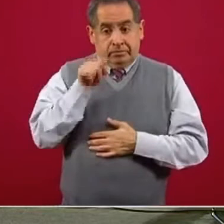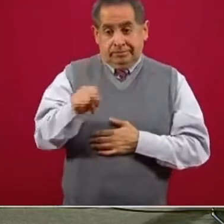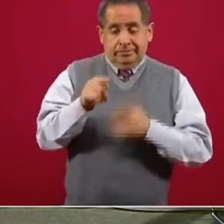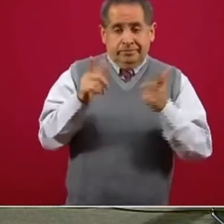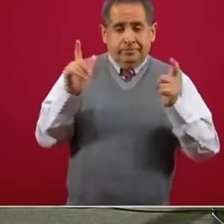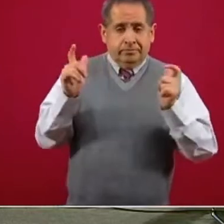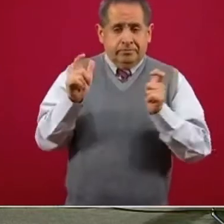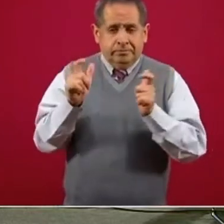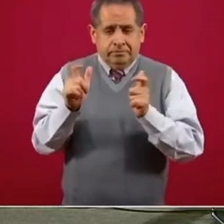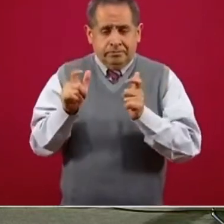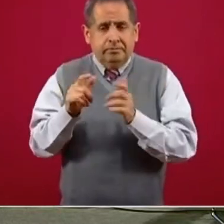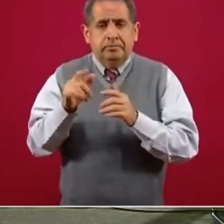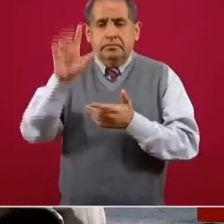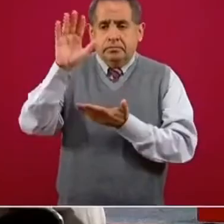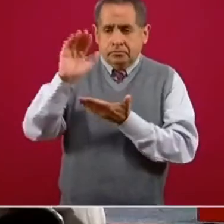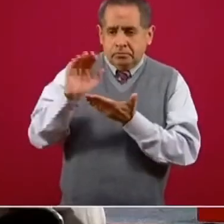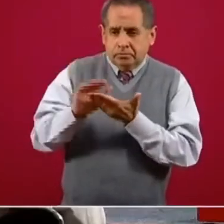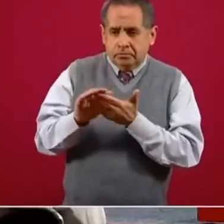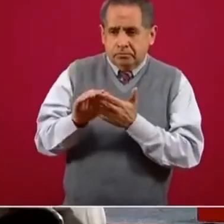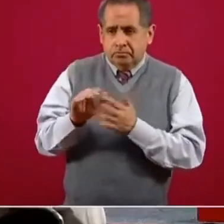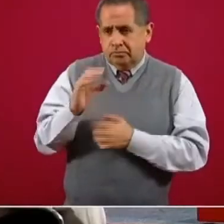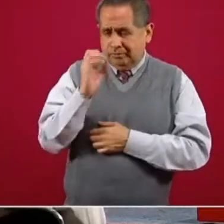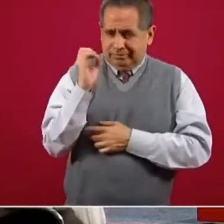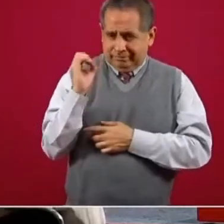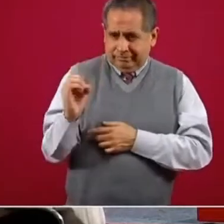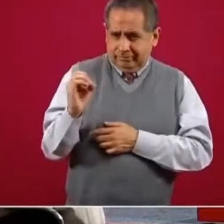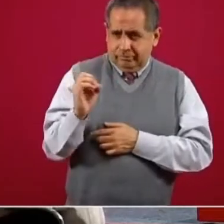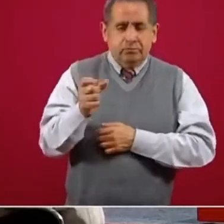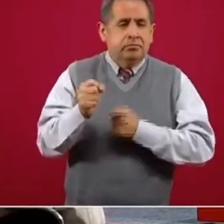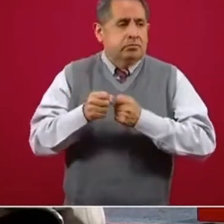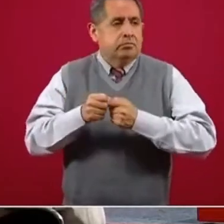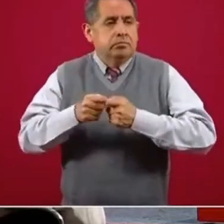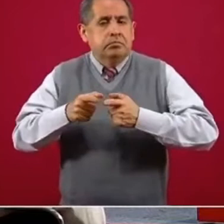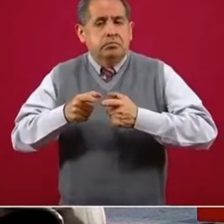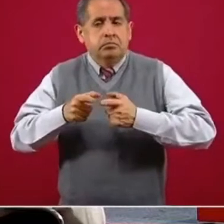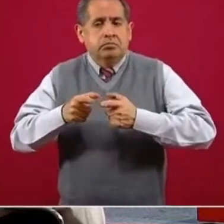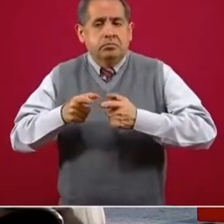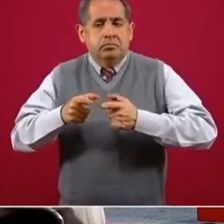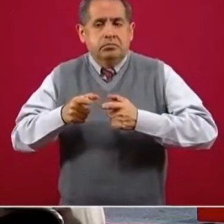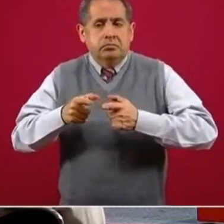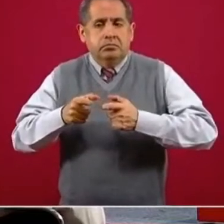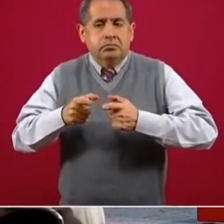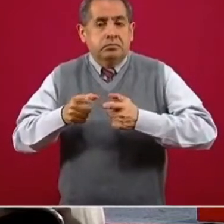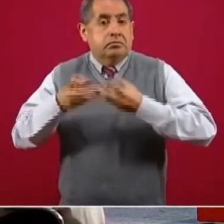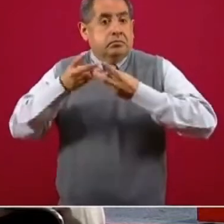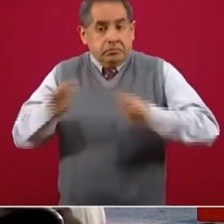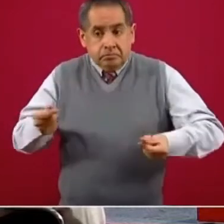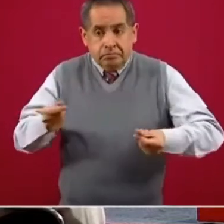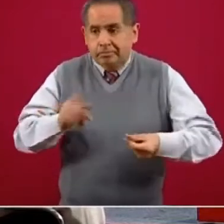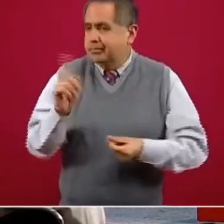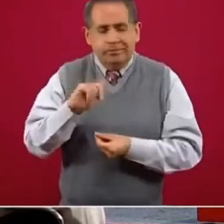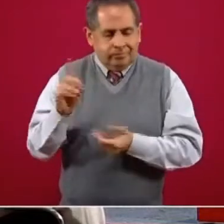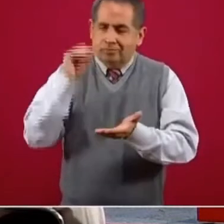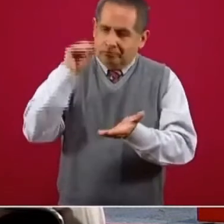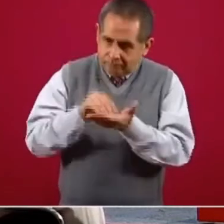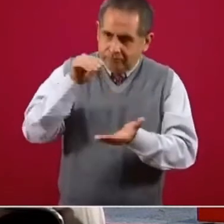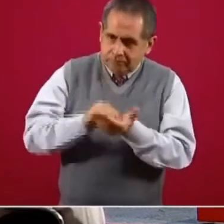bajando y bajando y bajando hasta que llegue a un número cero y cuando llegue al número cero no se habrá acabado la epidemia,